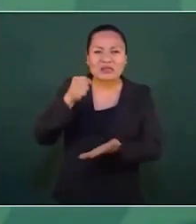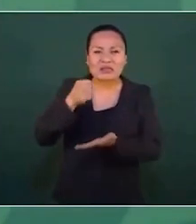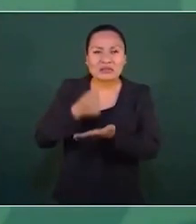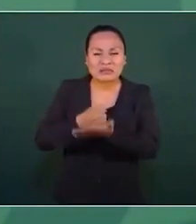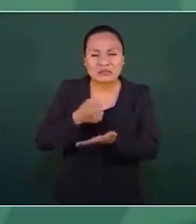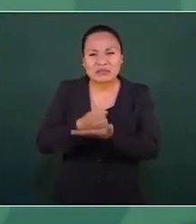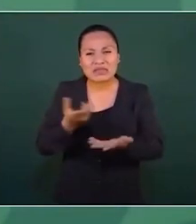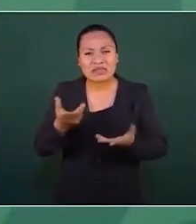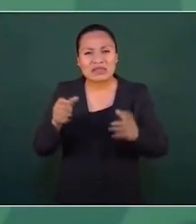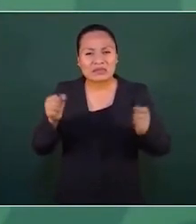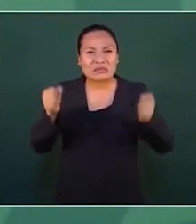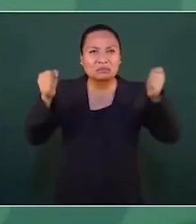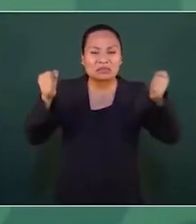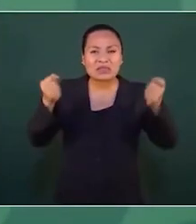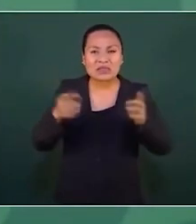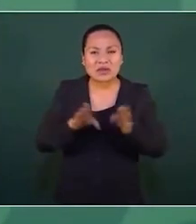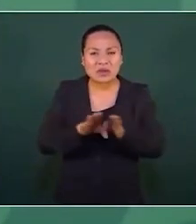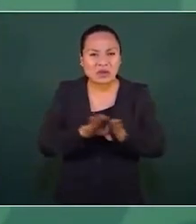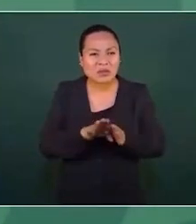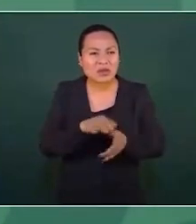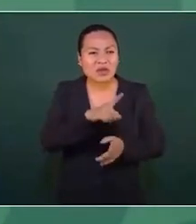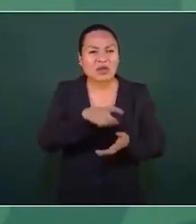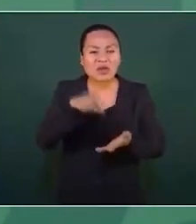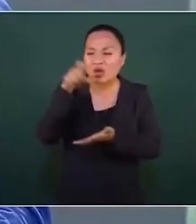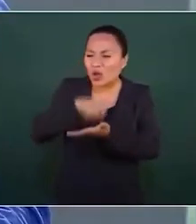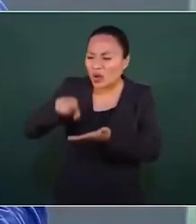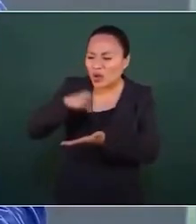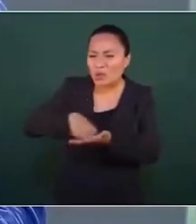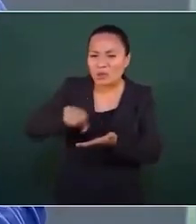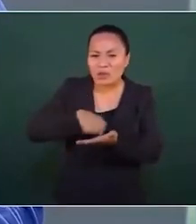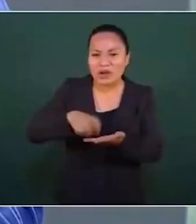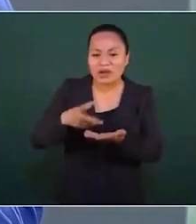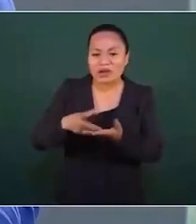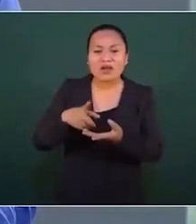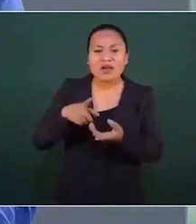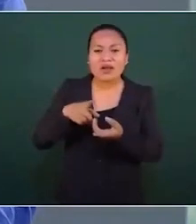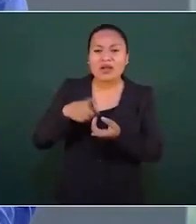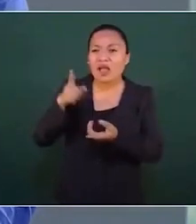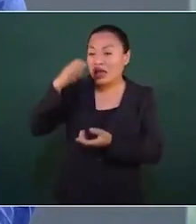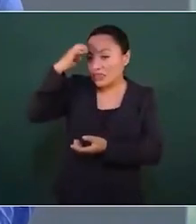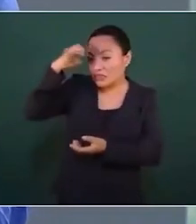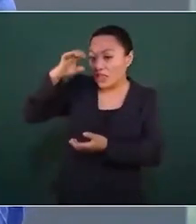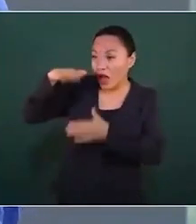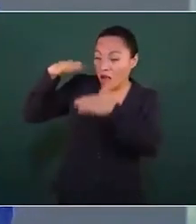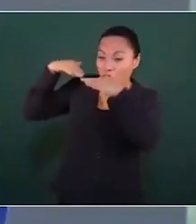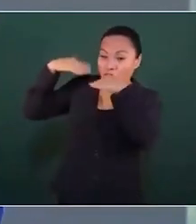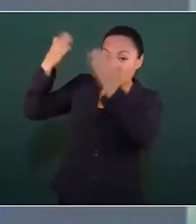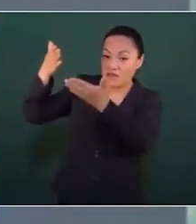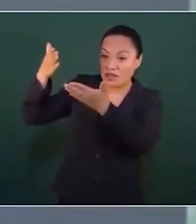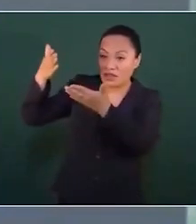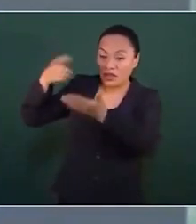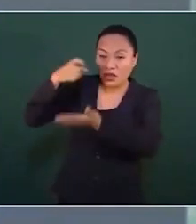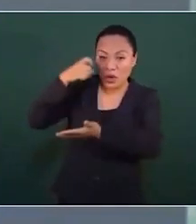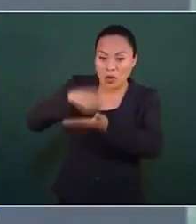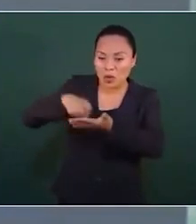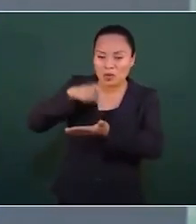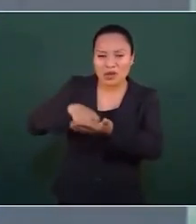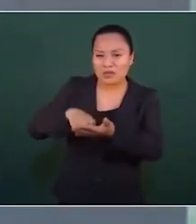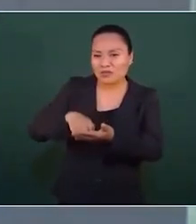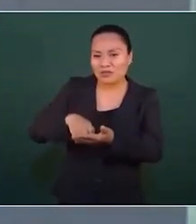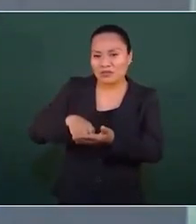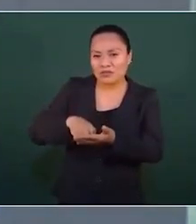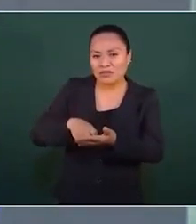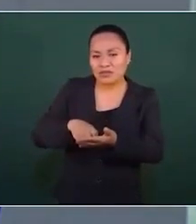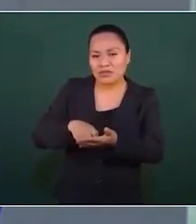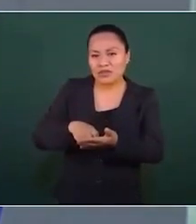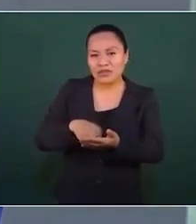marcha atrás a nuestro plan de comprar los medicamentos en el extranjero, porque estaba prohibido. No